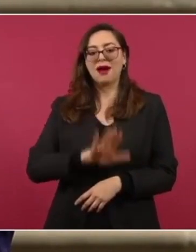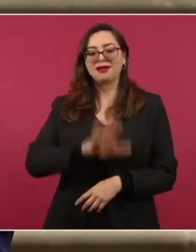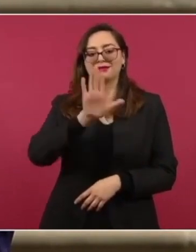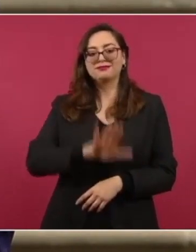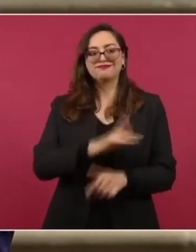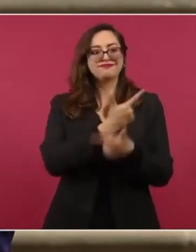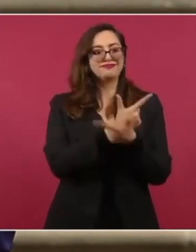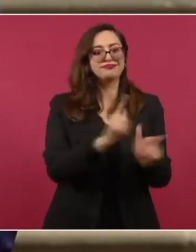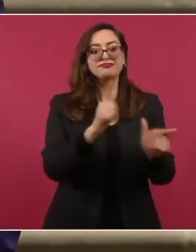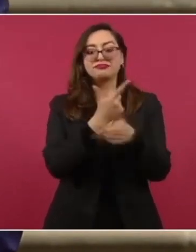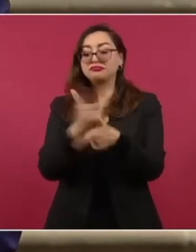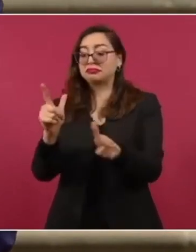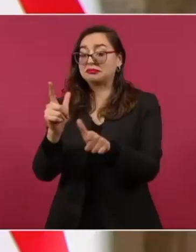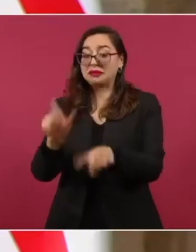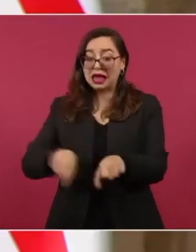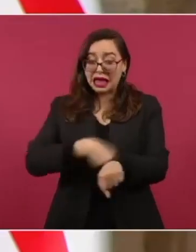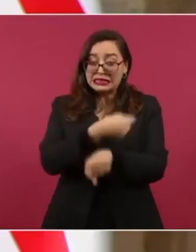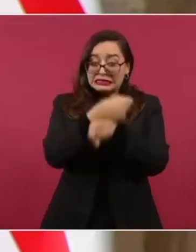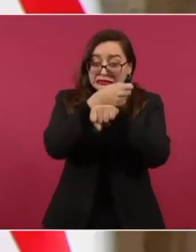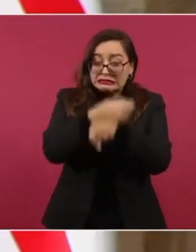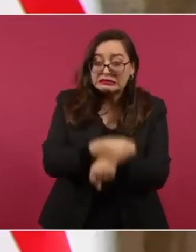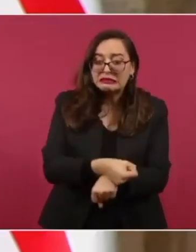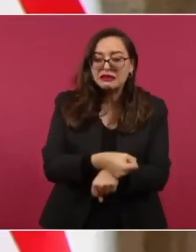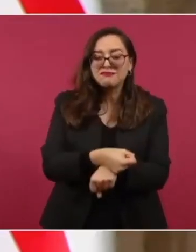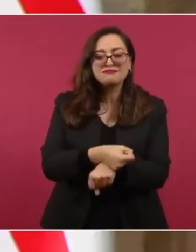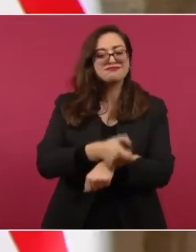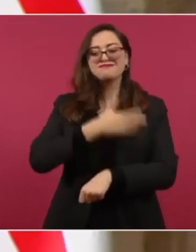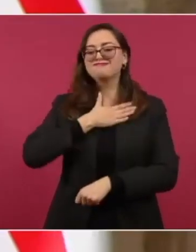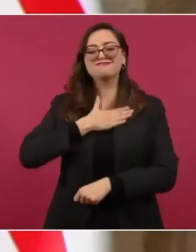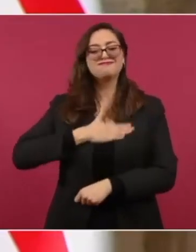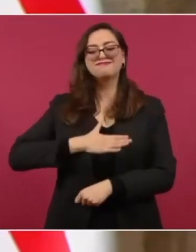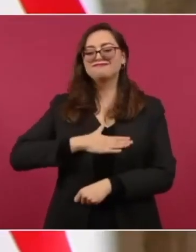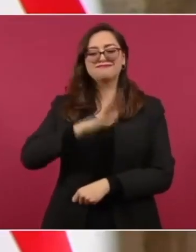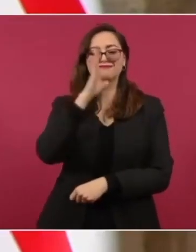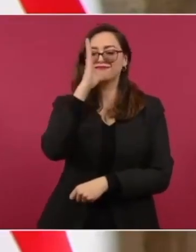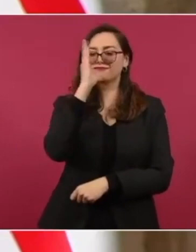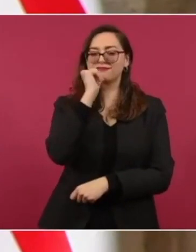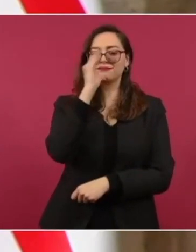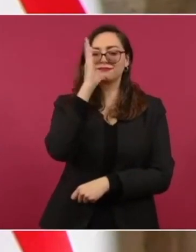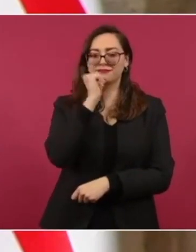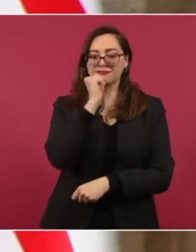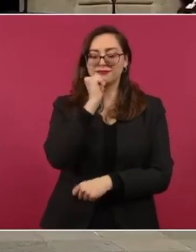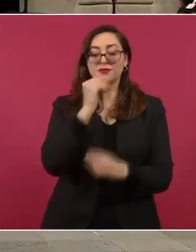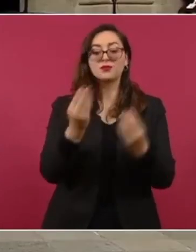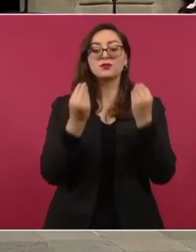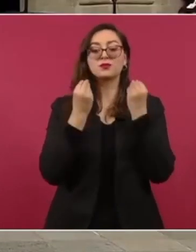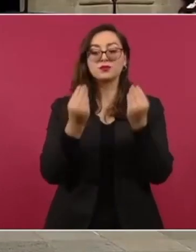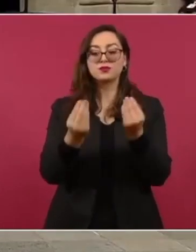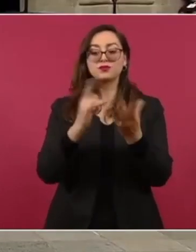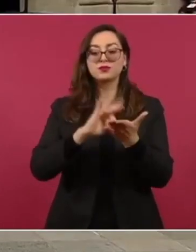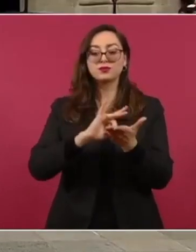podremos ser justos. Muchas gracias.